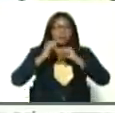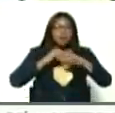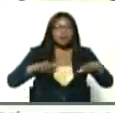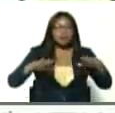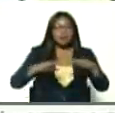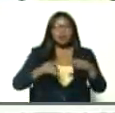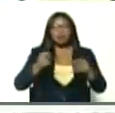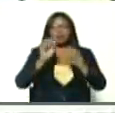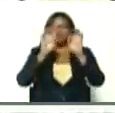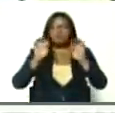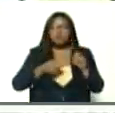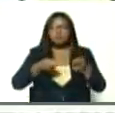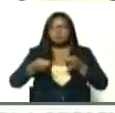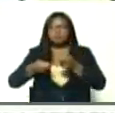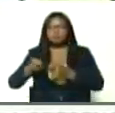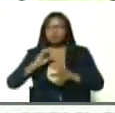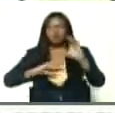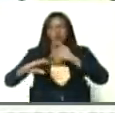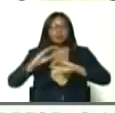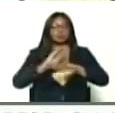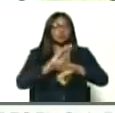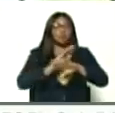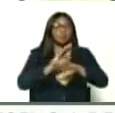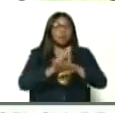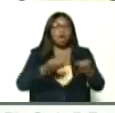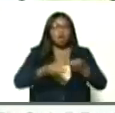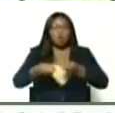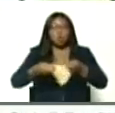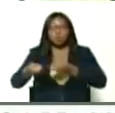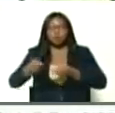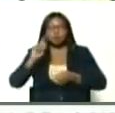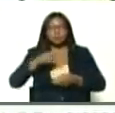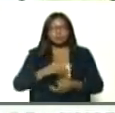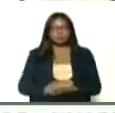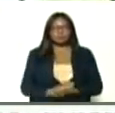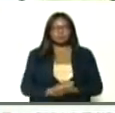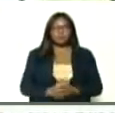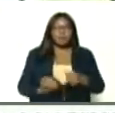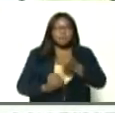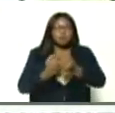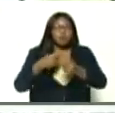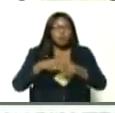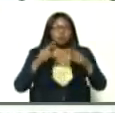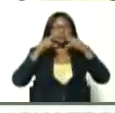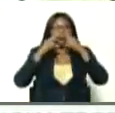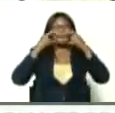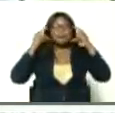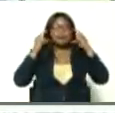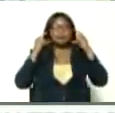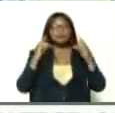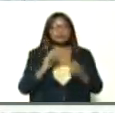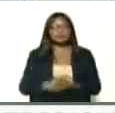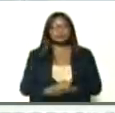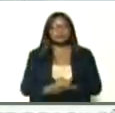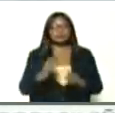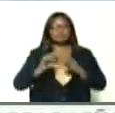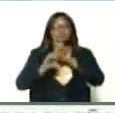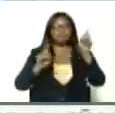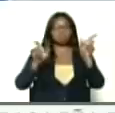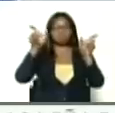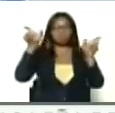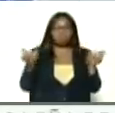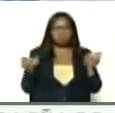estrategia, comunicacional intensiva, de prevención y control, reforzar el uso de mascarilla, el distanciamiento